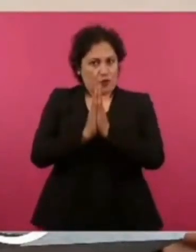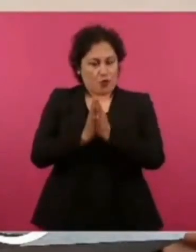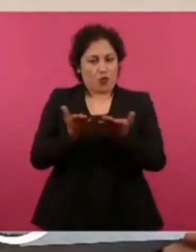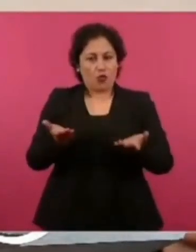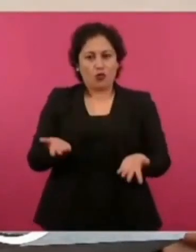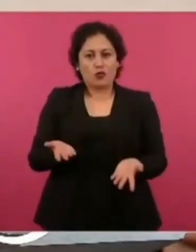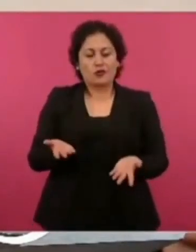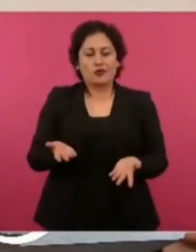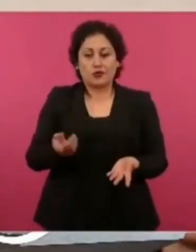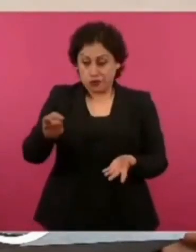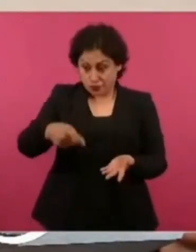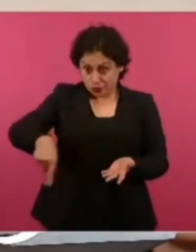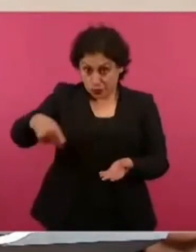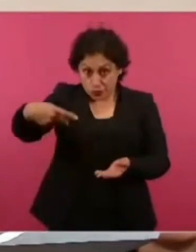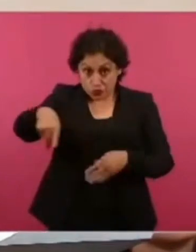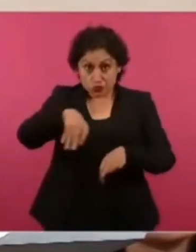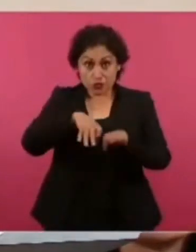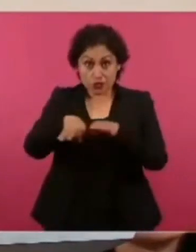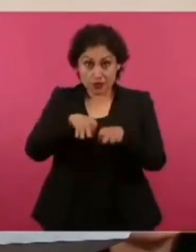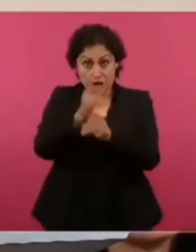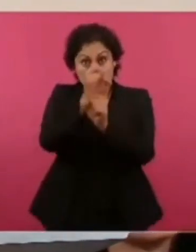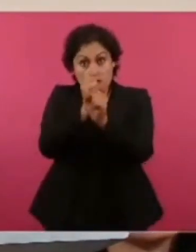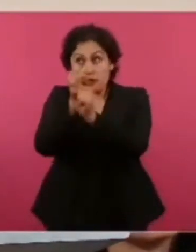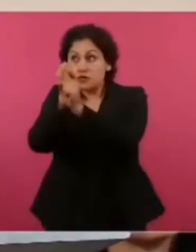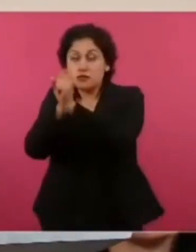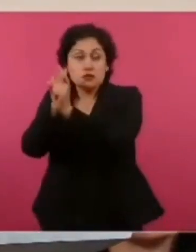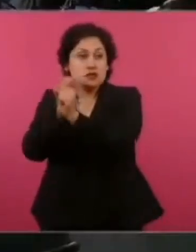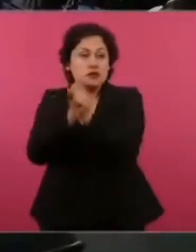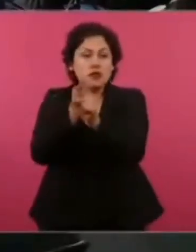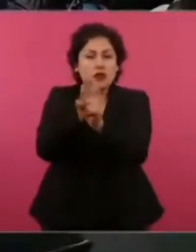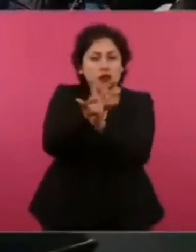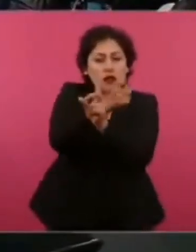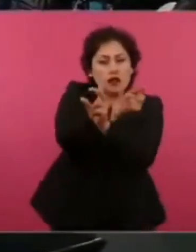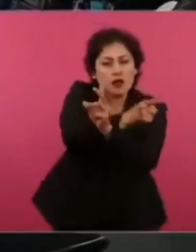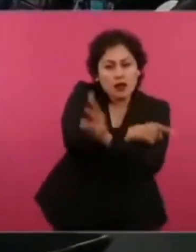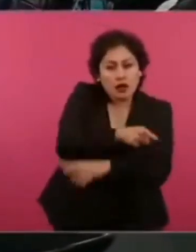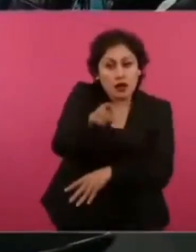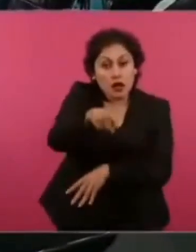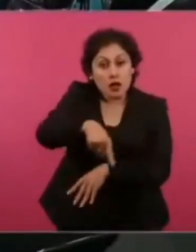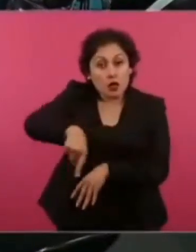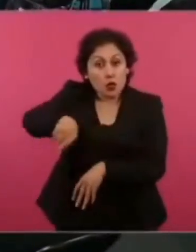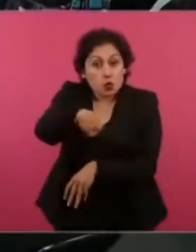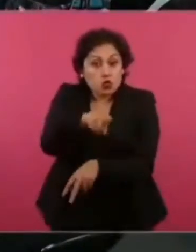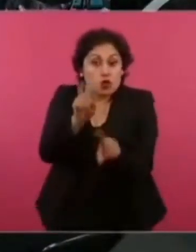hacer investigación, ustedes son mirones,